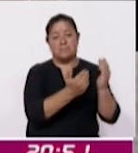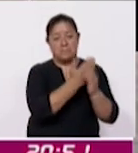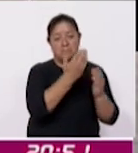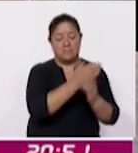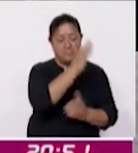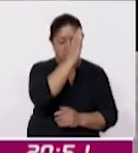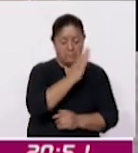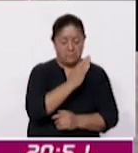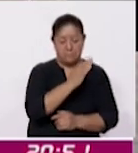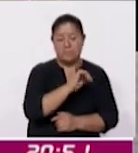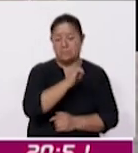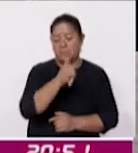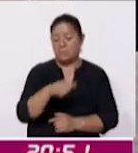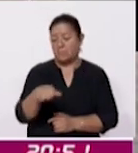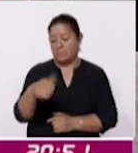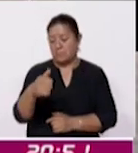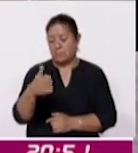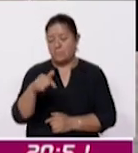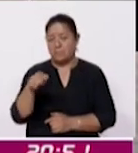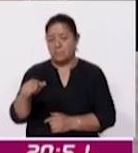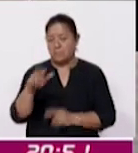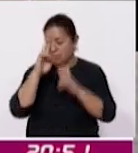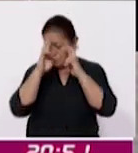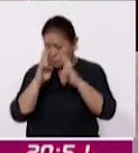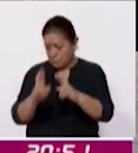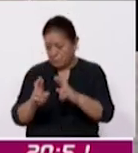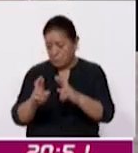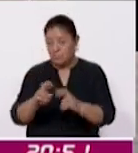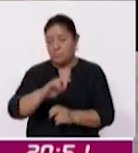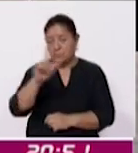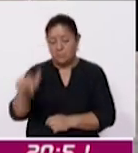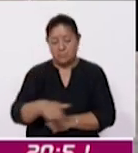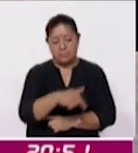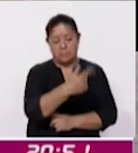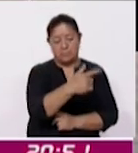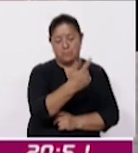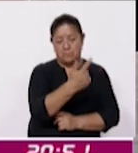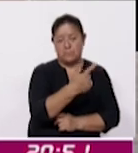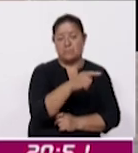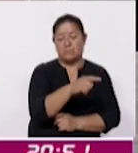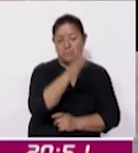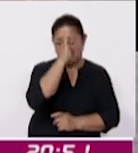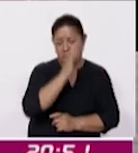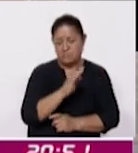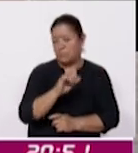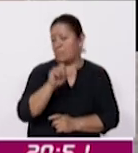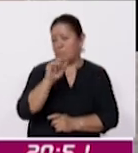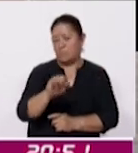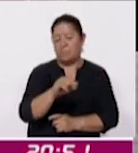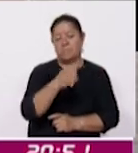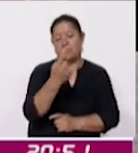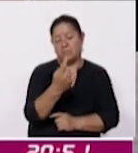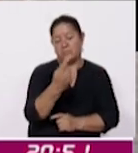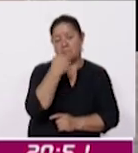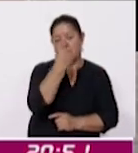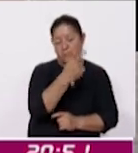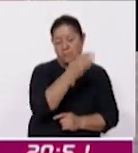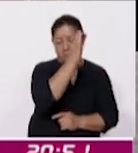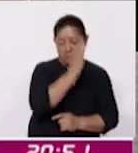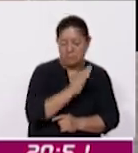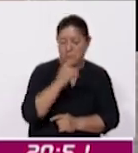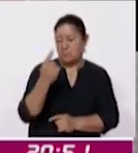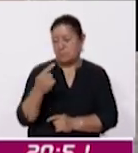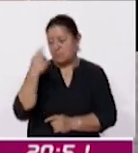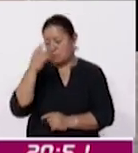luego de 11 a 12 también la exposición de la reliquia de 12 a una misa y así una hora misa la otra